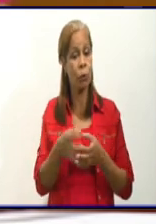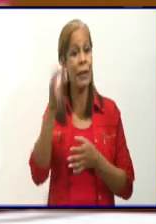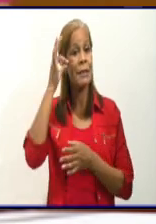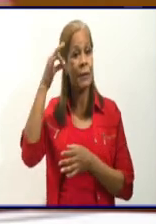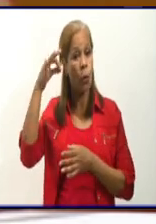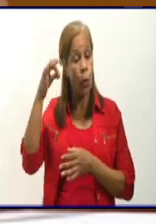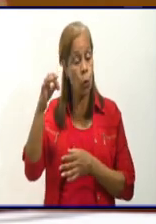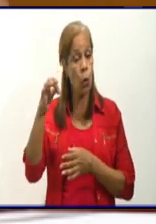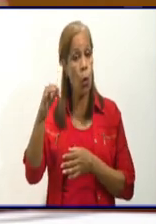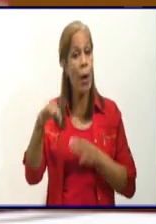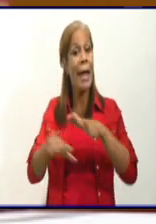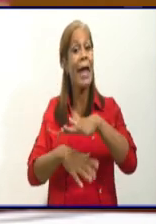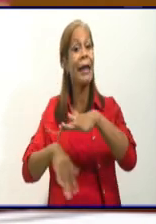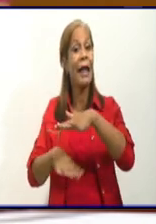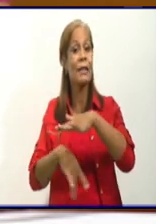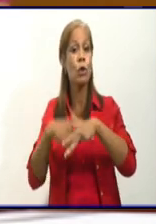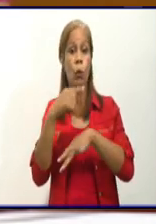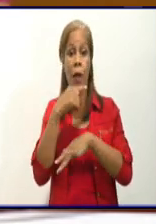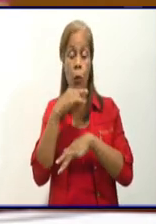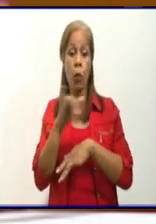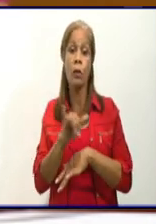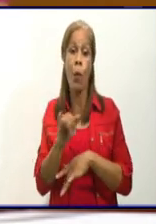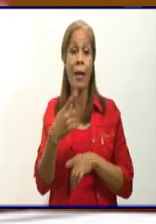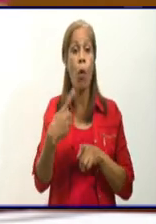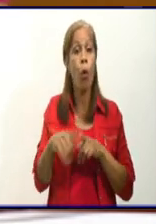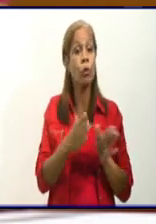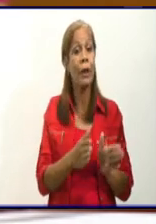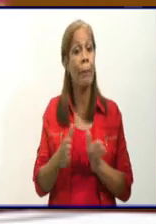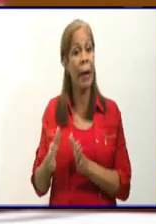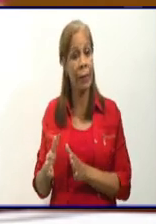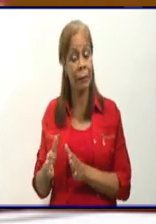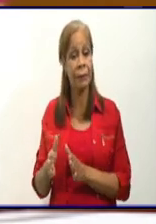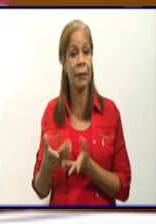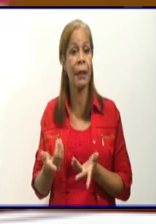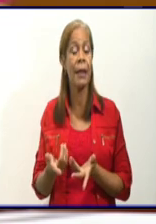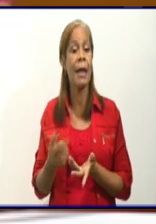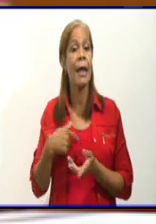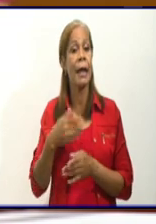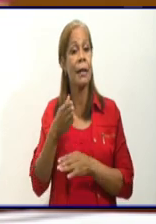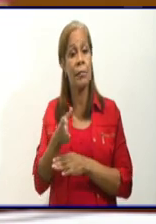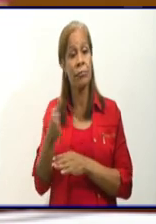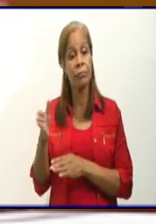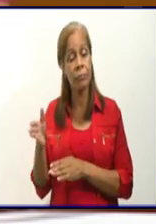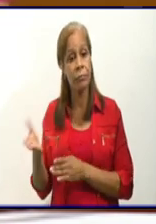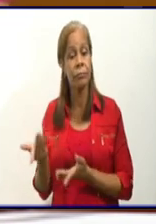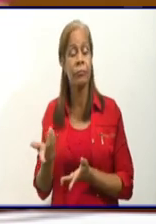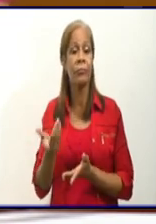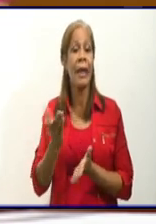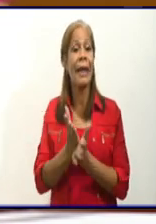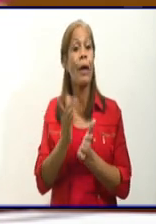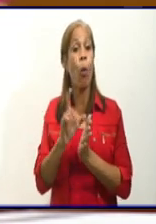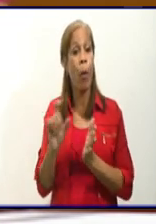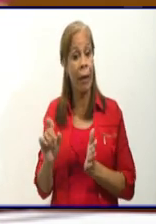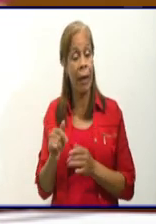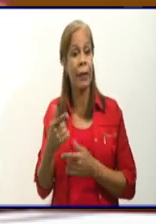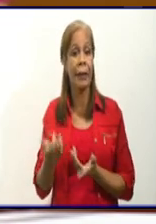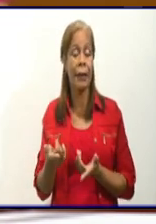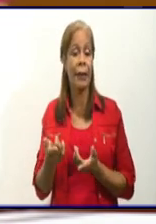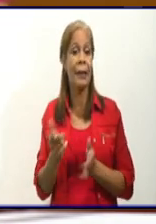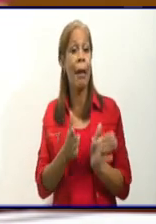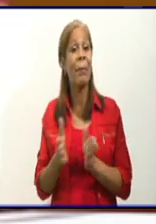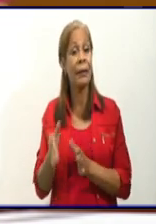zona roja, y tenemos también otra parte siguiendo después las secuelas post-COVID, que la parte de psicología es una parte